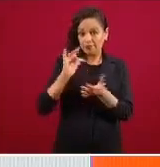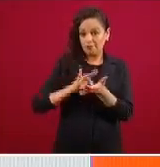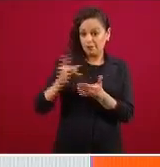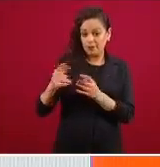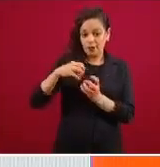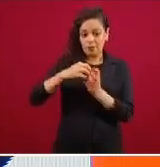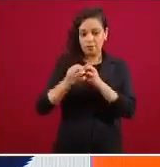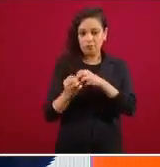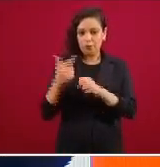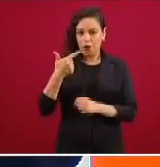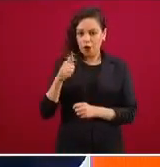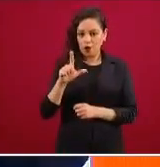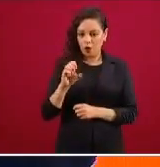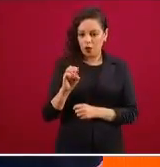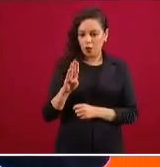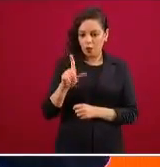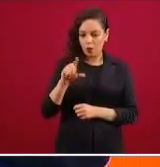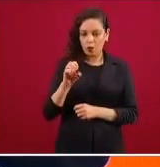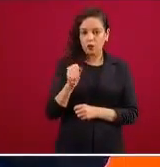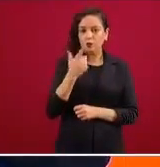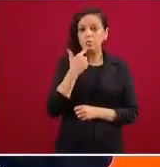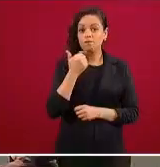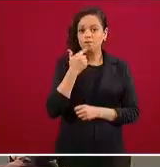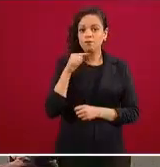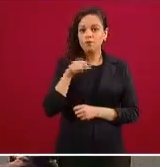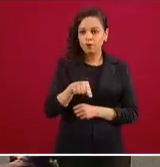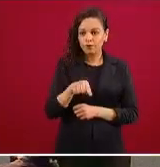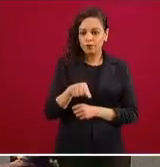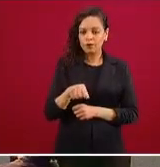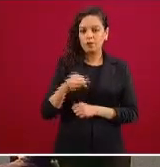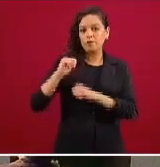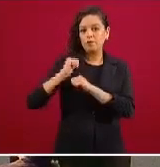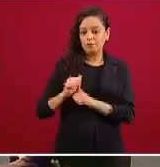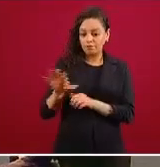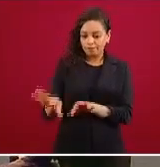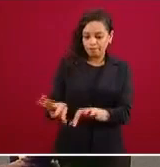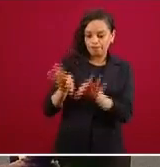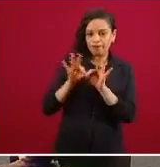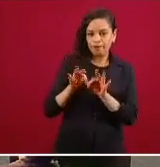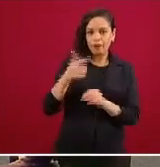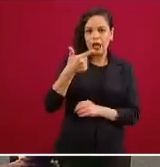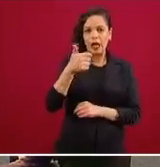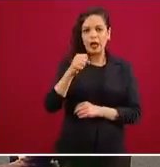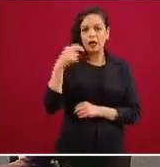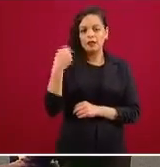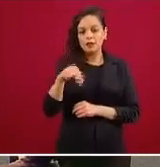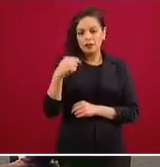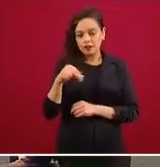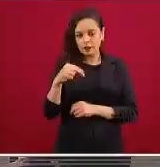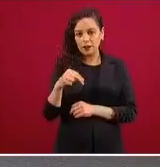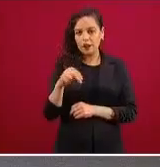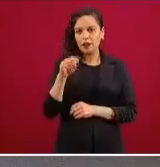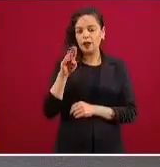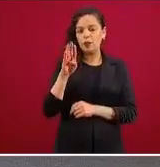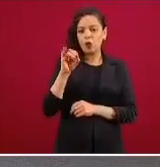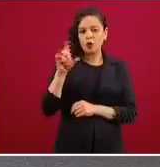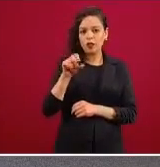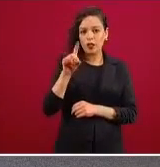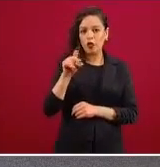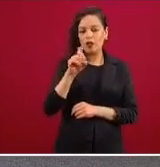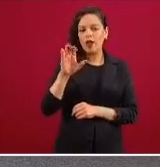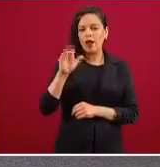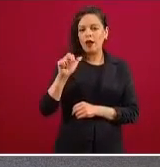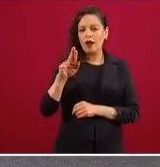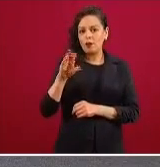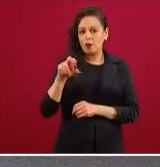glóbulos rojos recoge otro gas que se llama bióxido de carbono que es producido por las células cuando